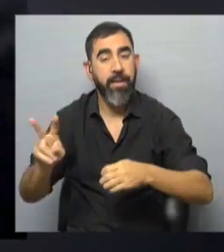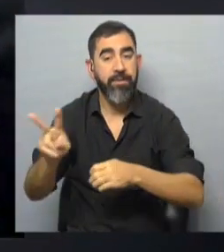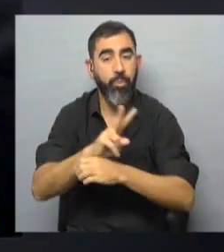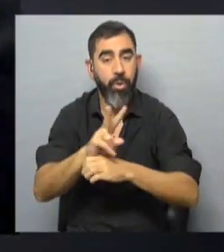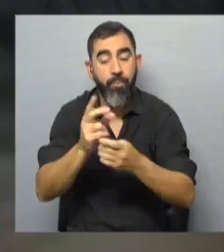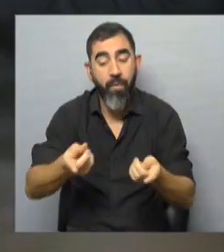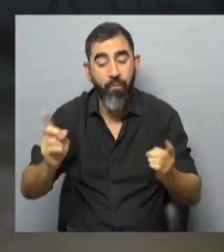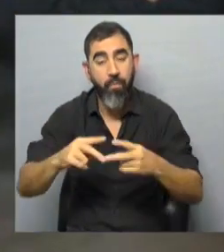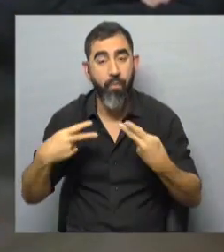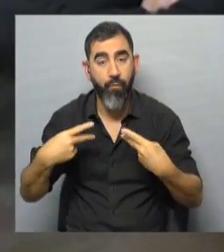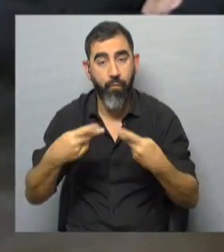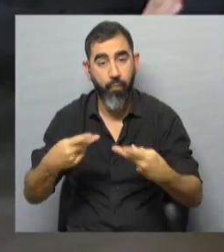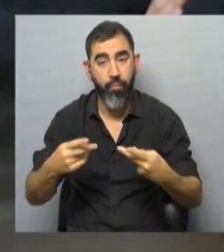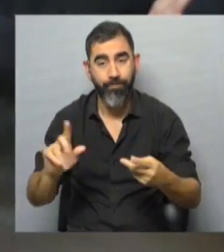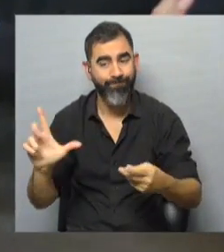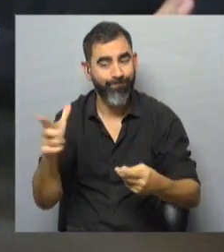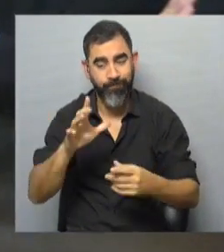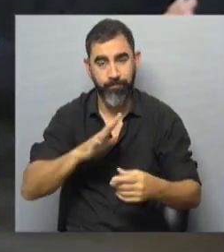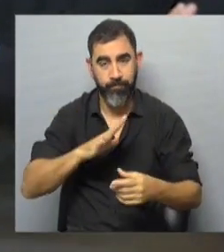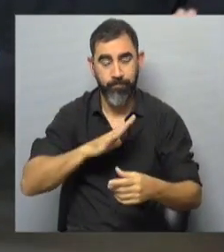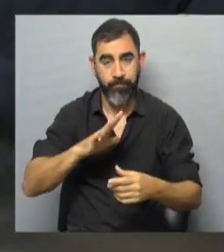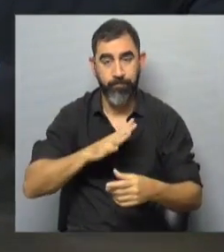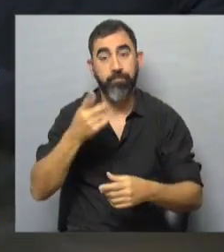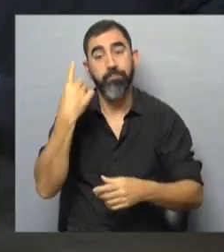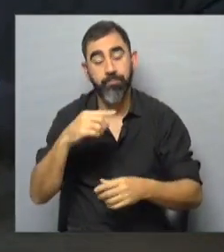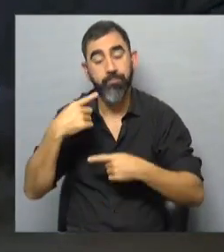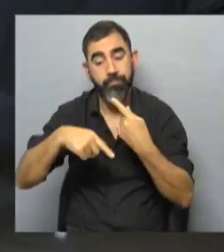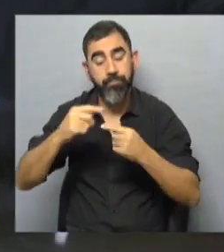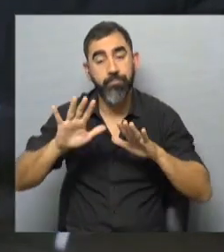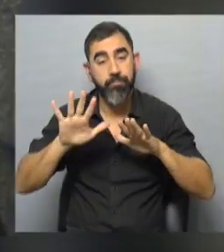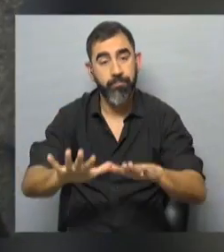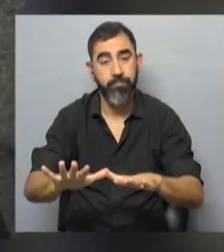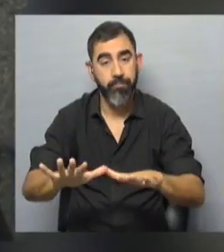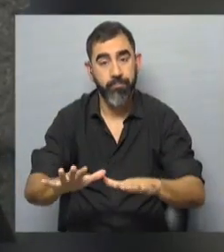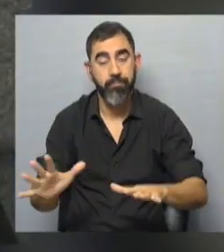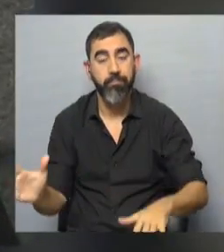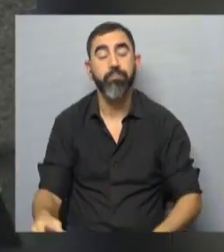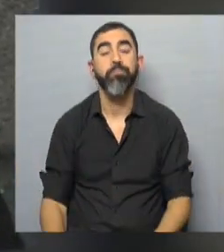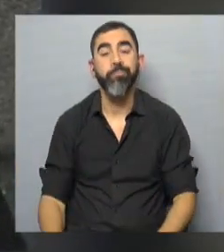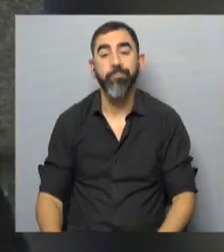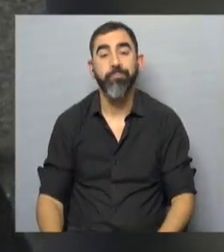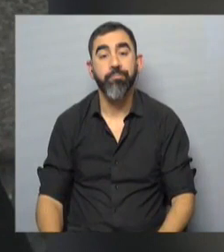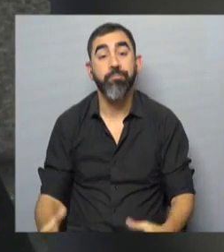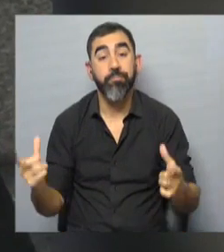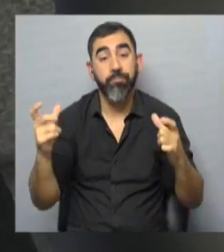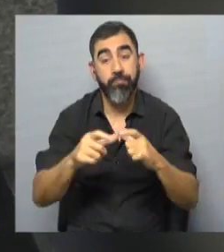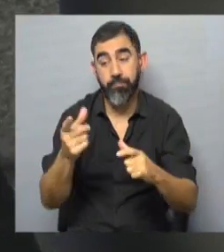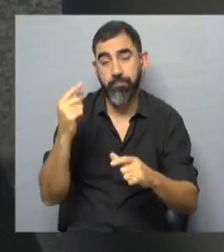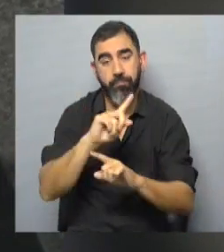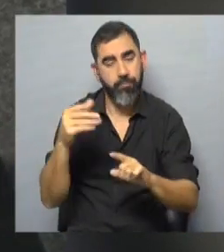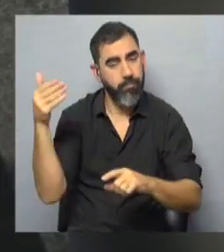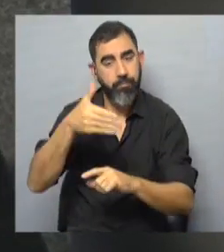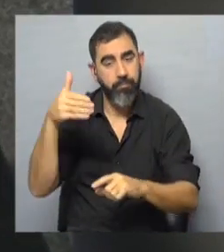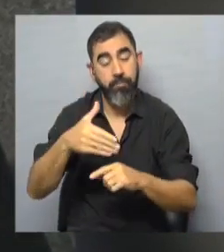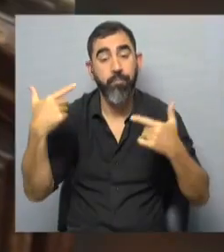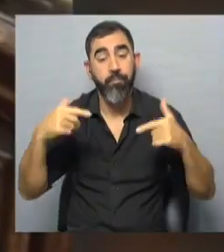volver a jugar al fútbol. No surgieron en esta instancia, por eso se mantiene la suspensión de todos los campeonatos. En la reunión de ayer no participó